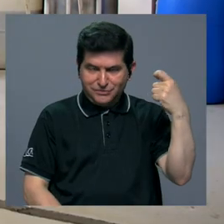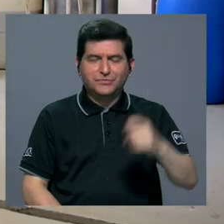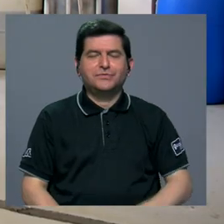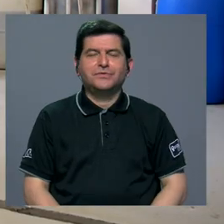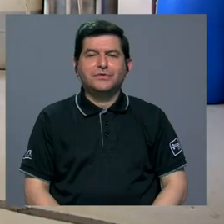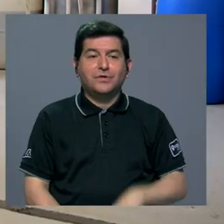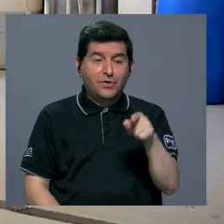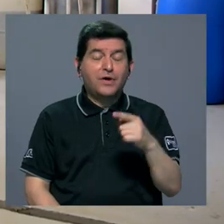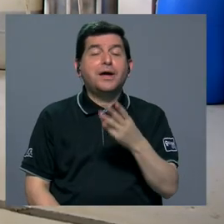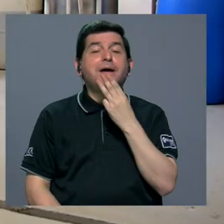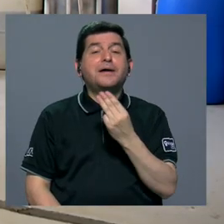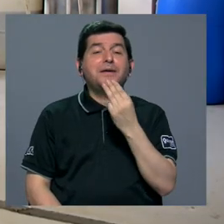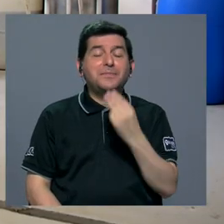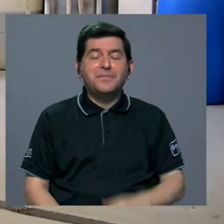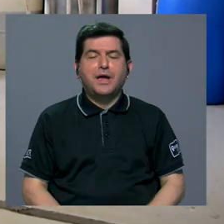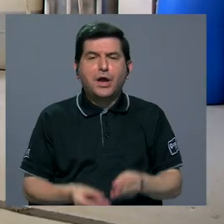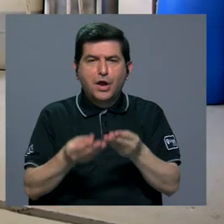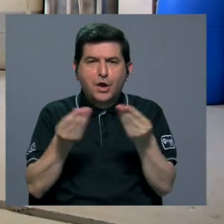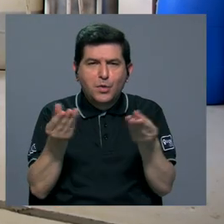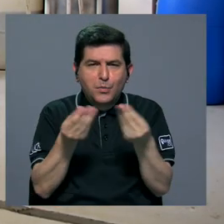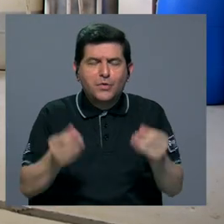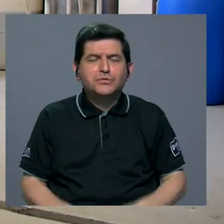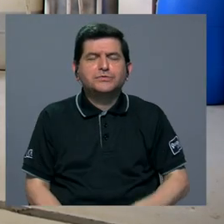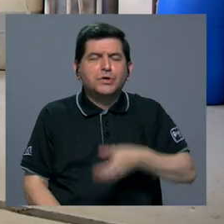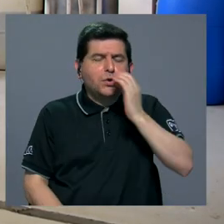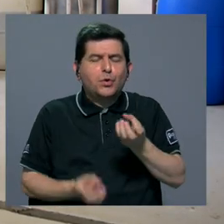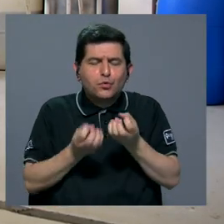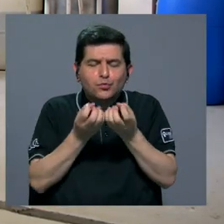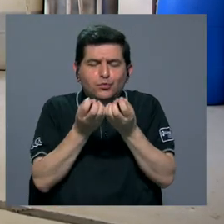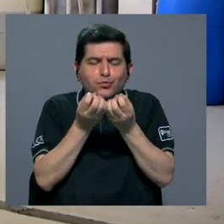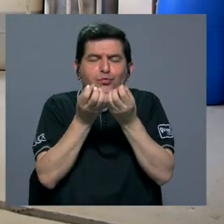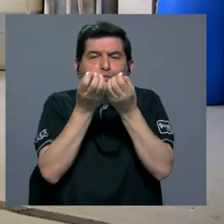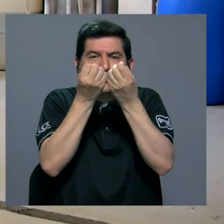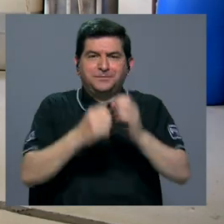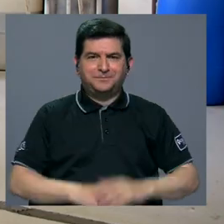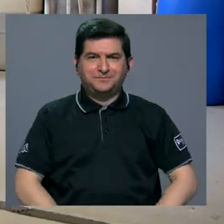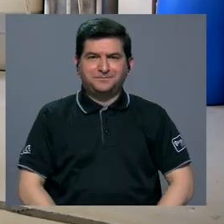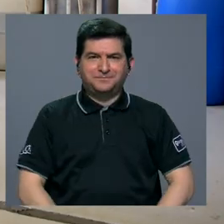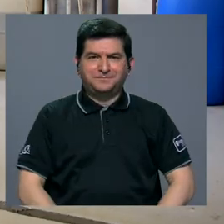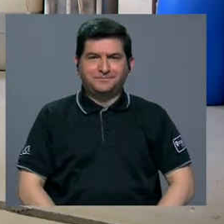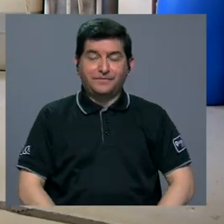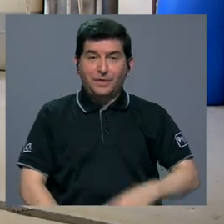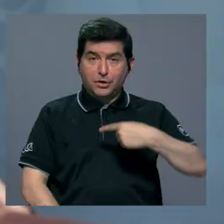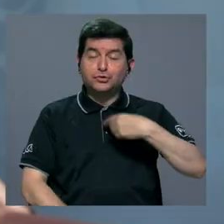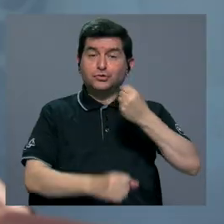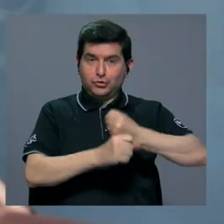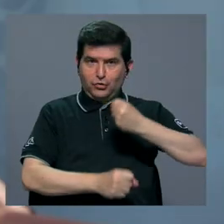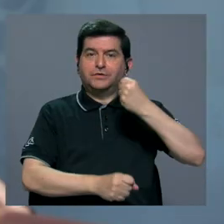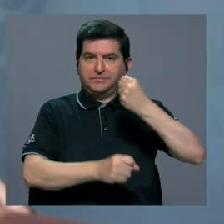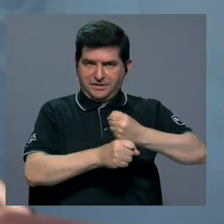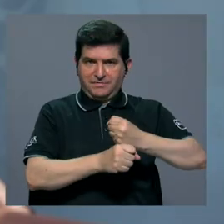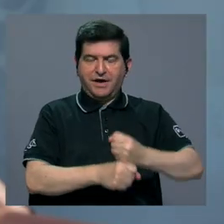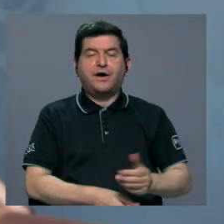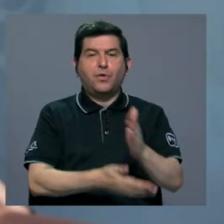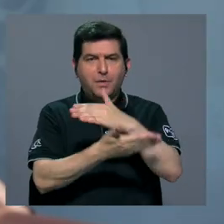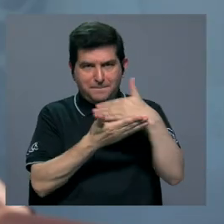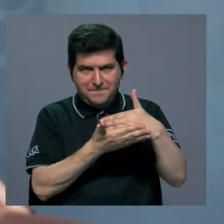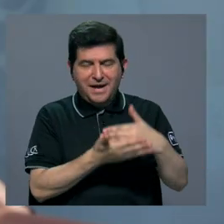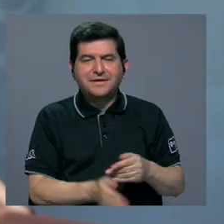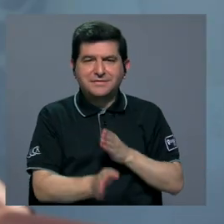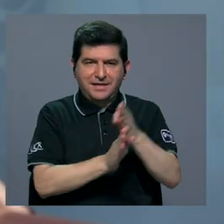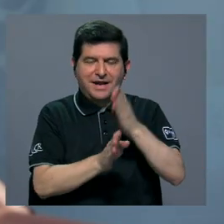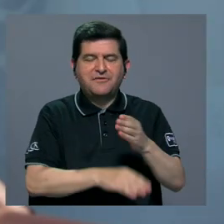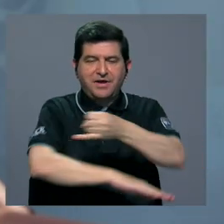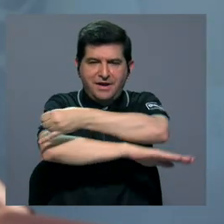miel para producir bebidas fermentadas. Entonces, bueno, yo trabajo, yo soy parte de la carrera de ingeniería de